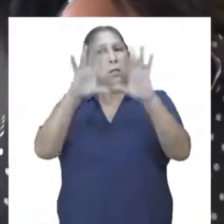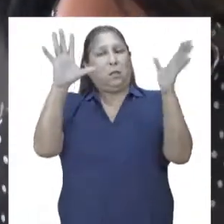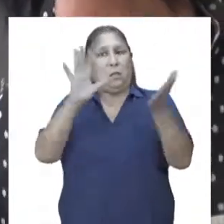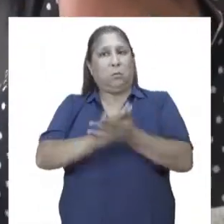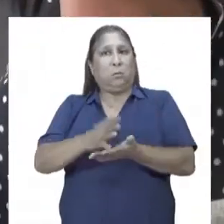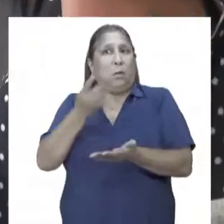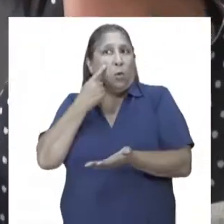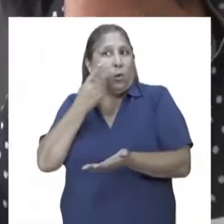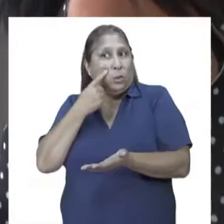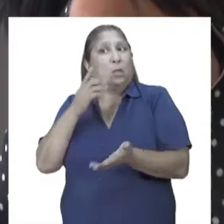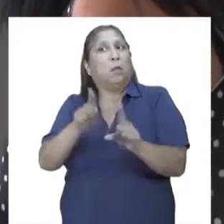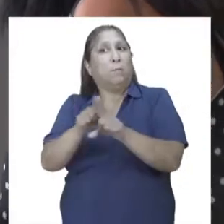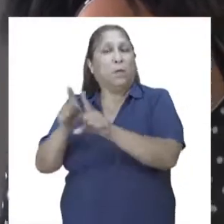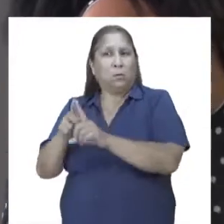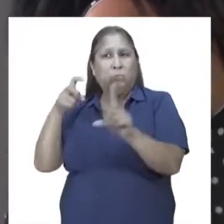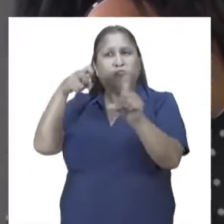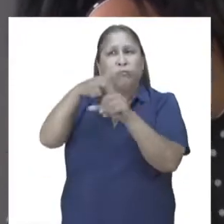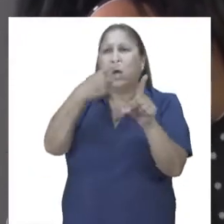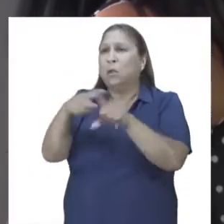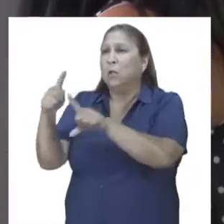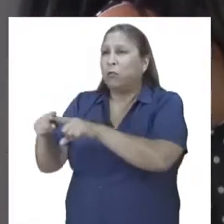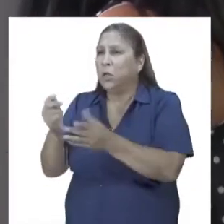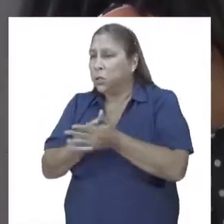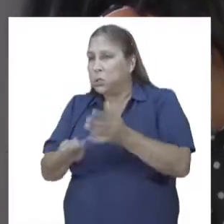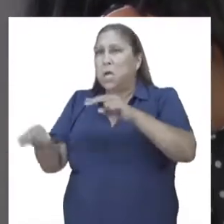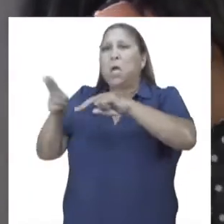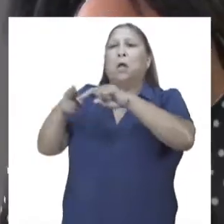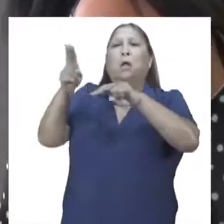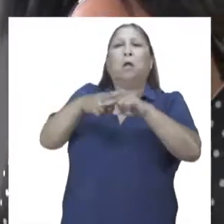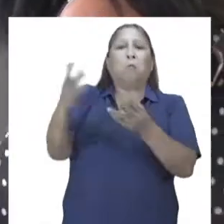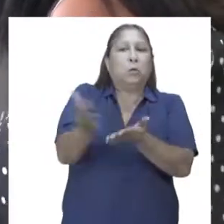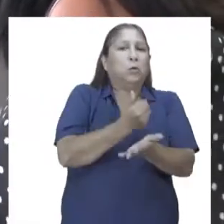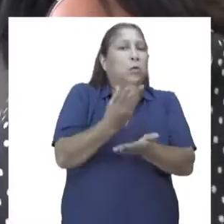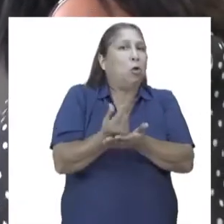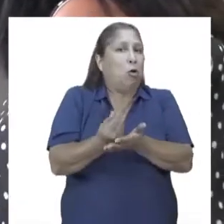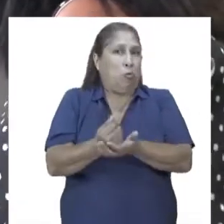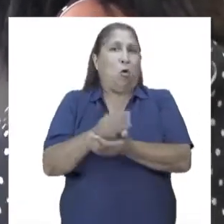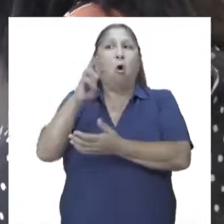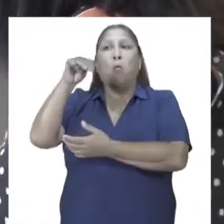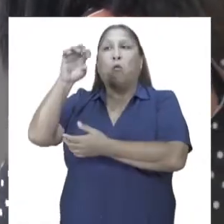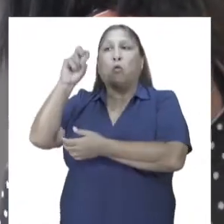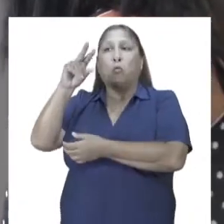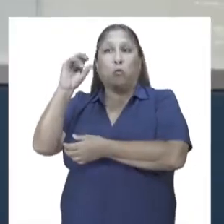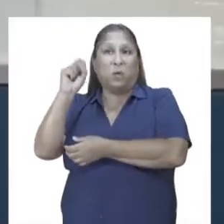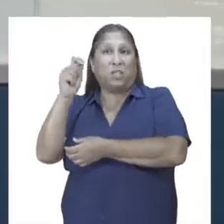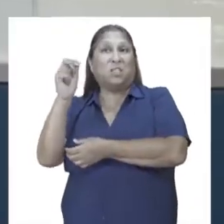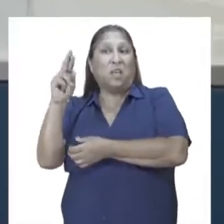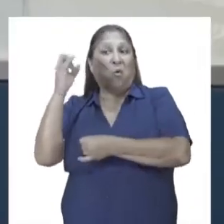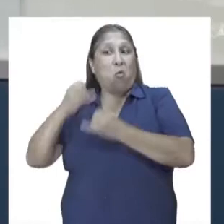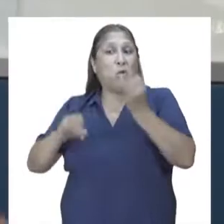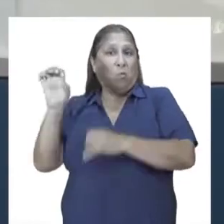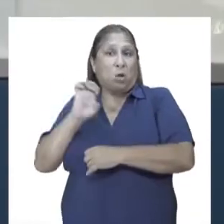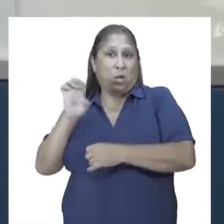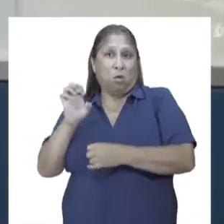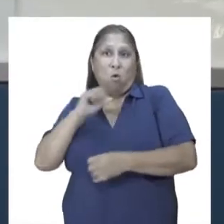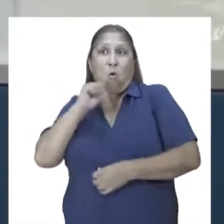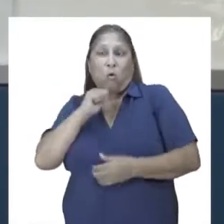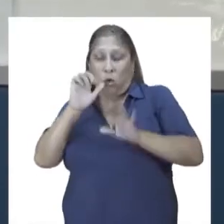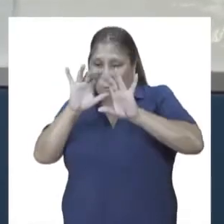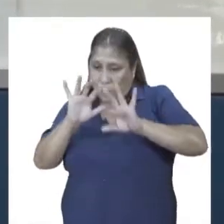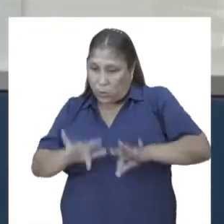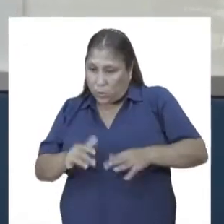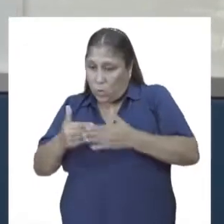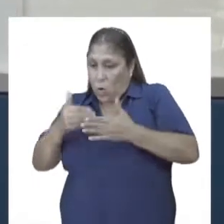conocer también que se han detectado diversas anomalías en el alza de tarifas efectuadas por la empresa Movistar en enero último, tales como la falta de notificación